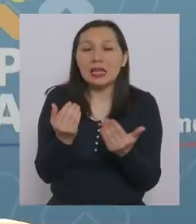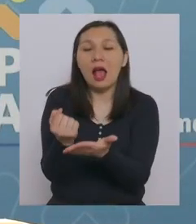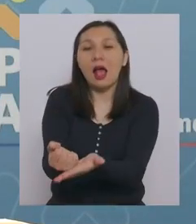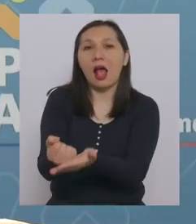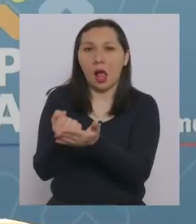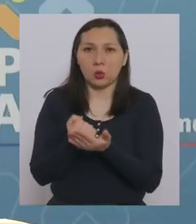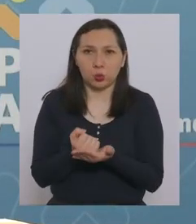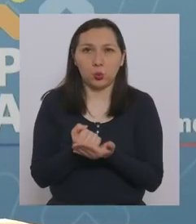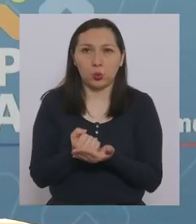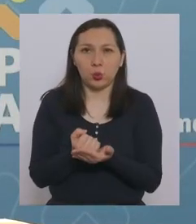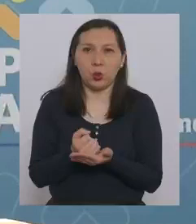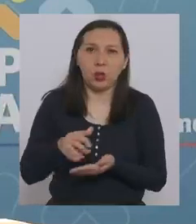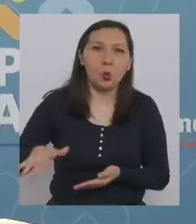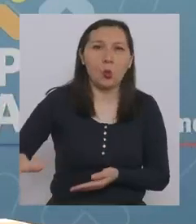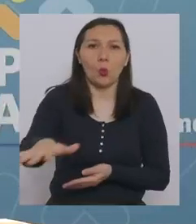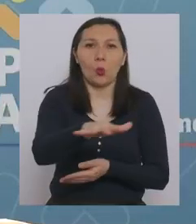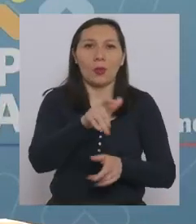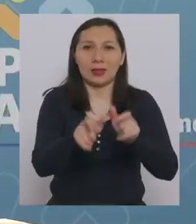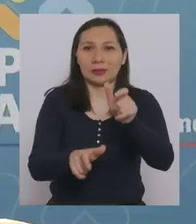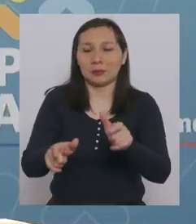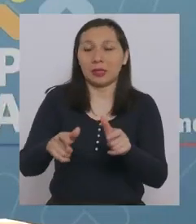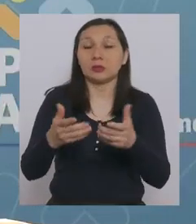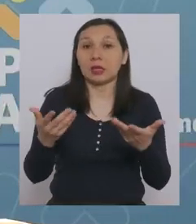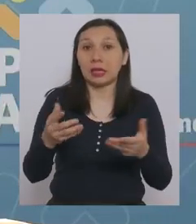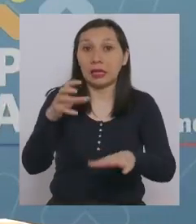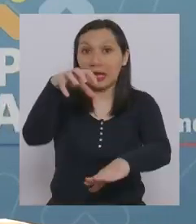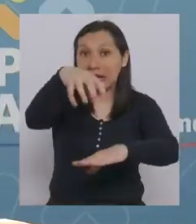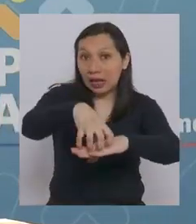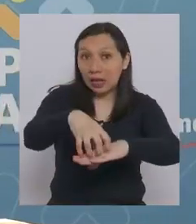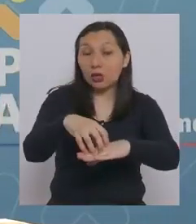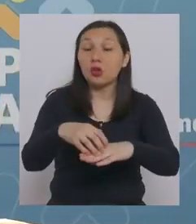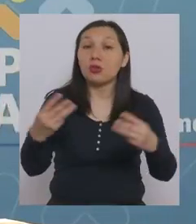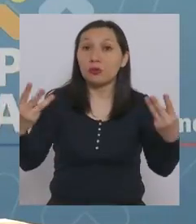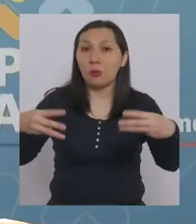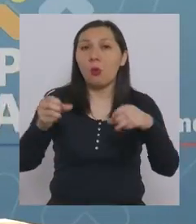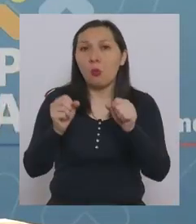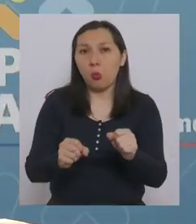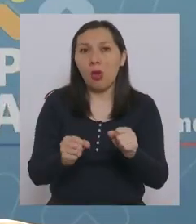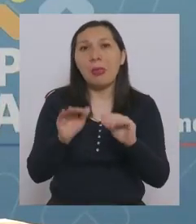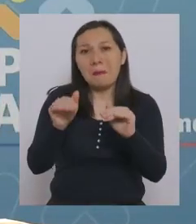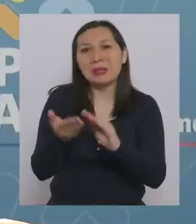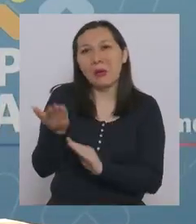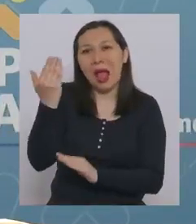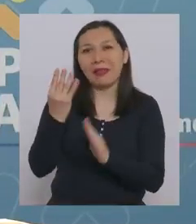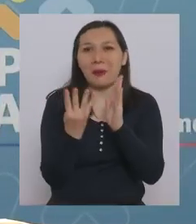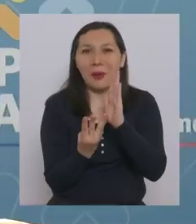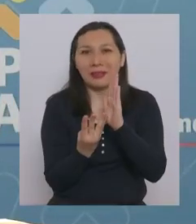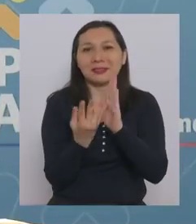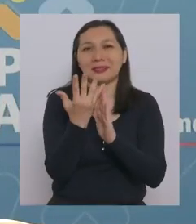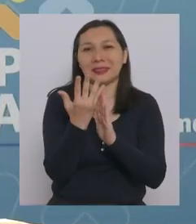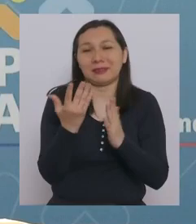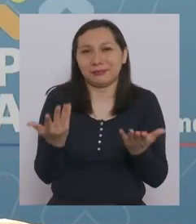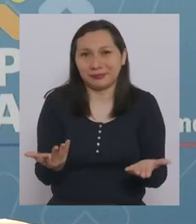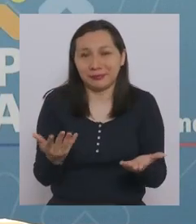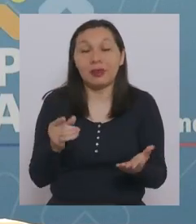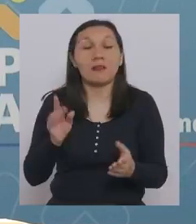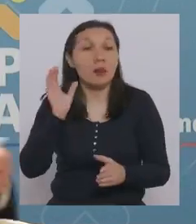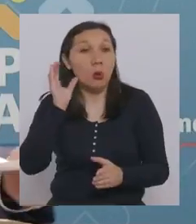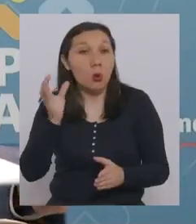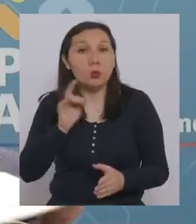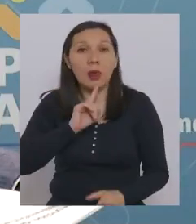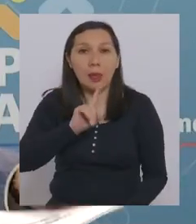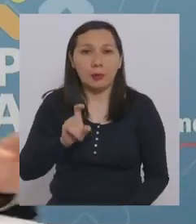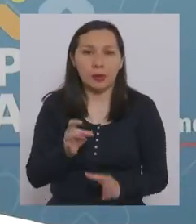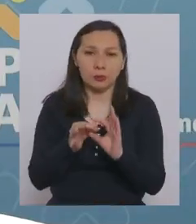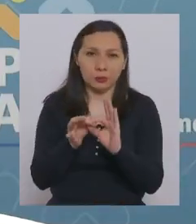colaboración de toda la población para que esta región vuelva a la etapa anterior. Muchas gracias. Vamos a escuchar las preguntas a